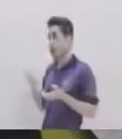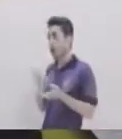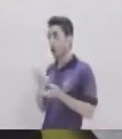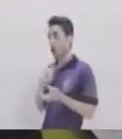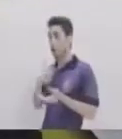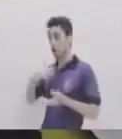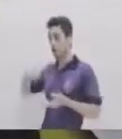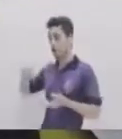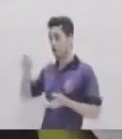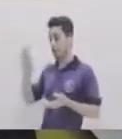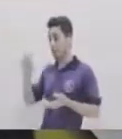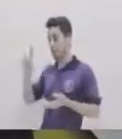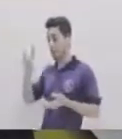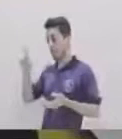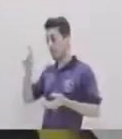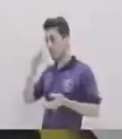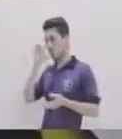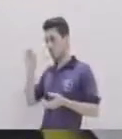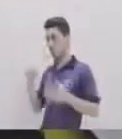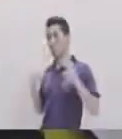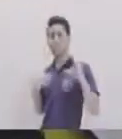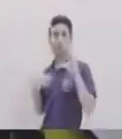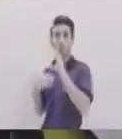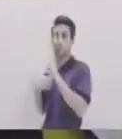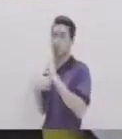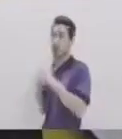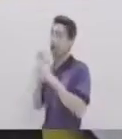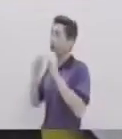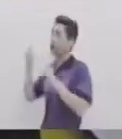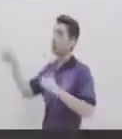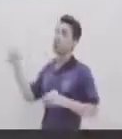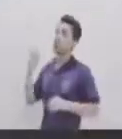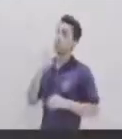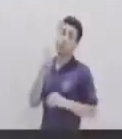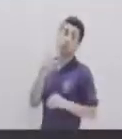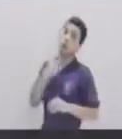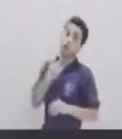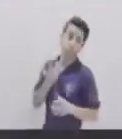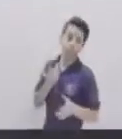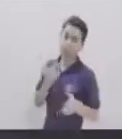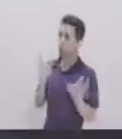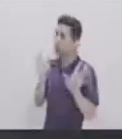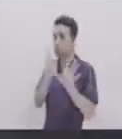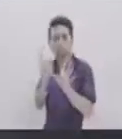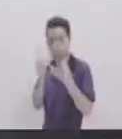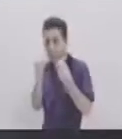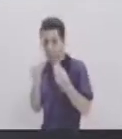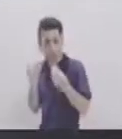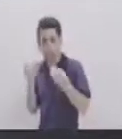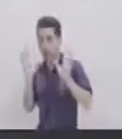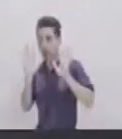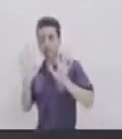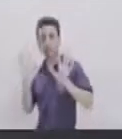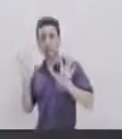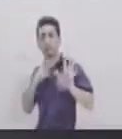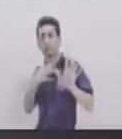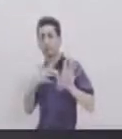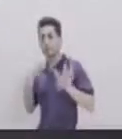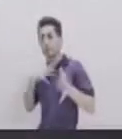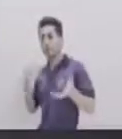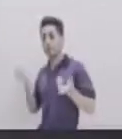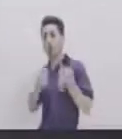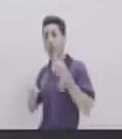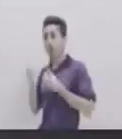ser Que algunas veces También tengas quejas No te asustes No te preocupes Eso es parte De ser emprendedor